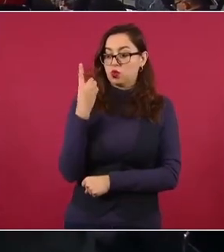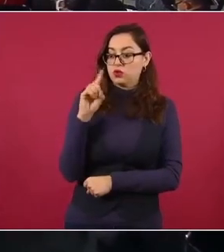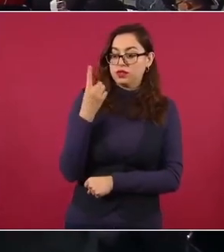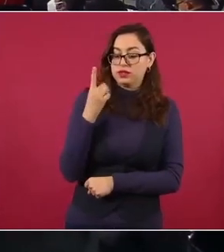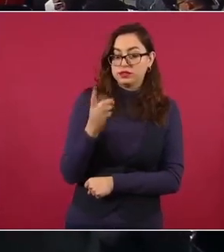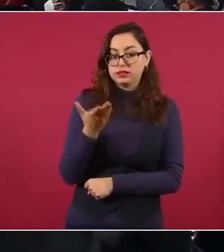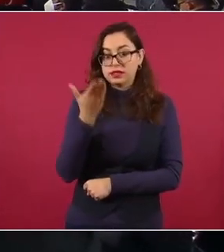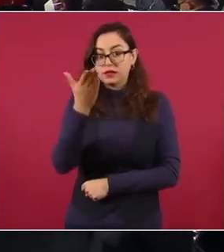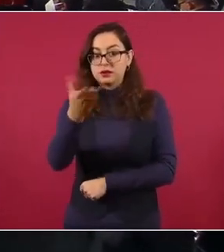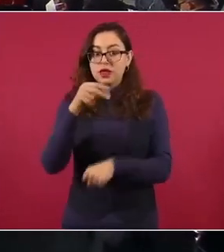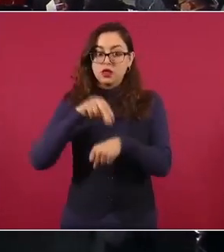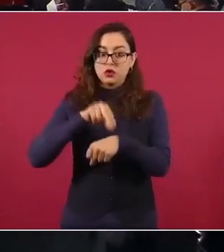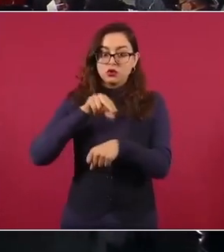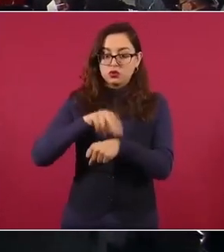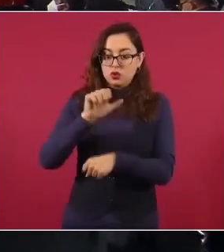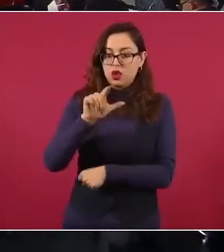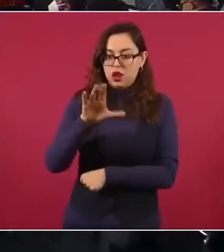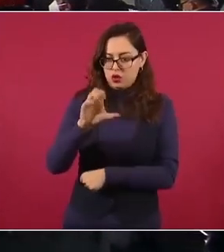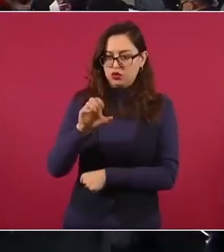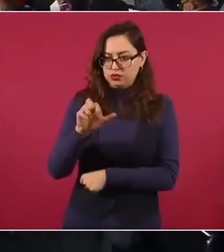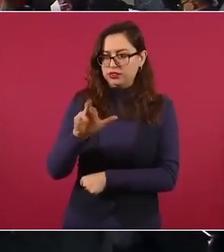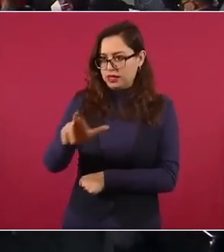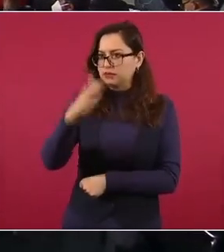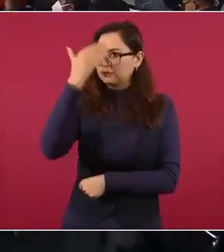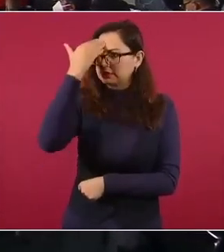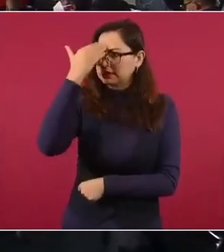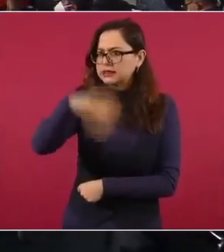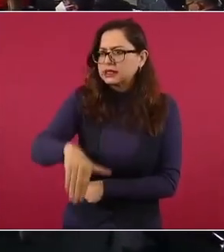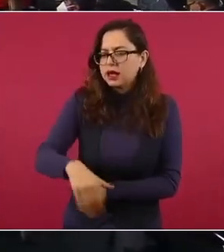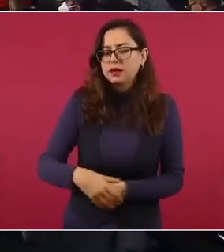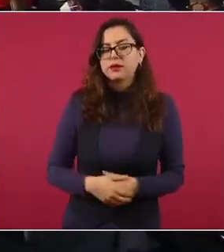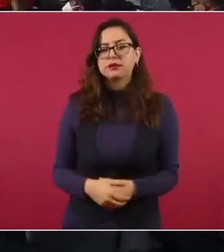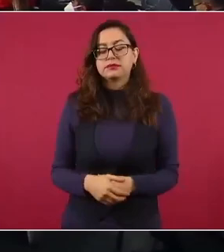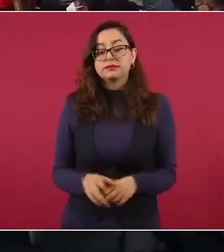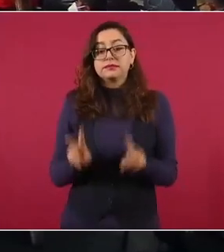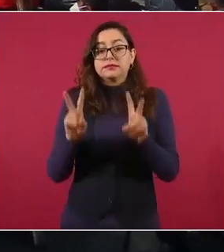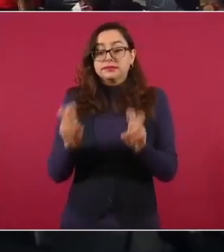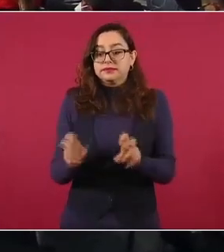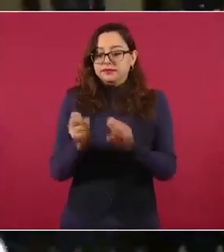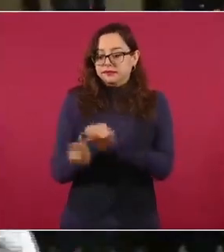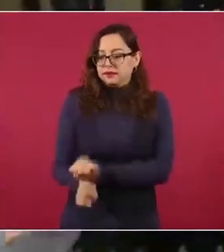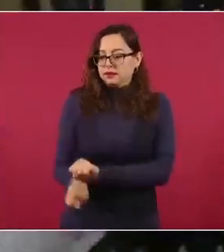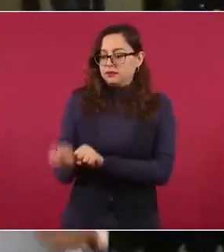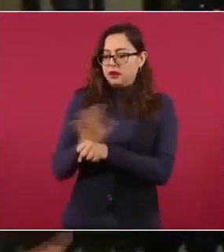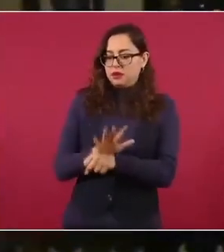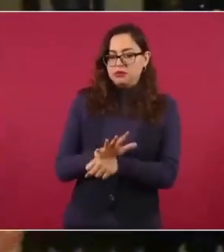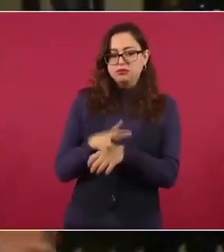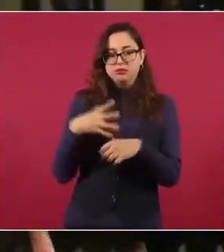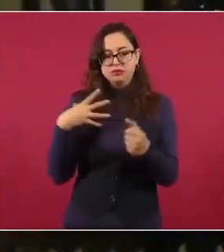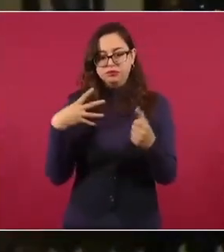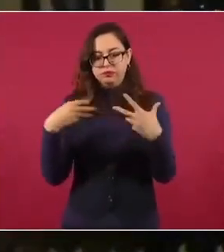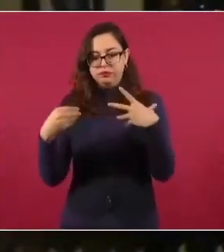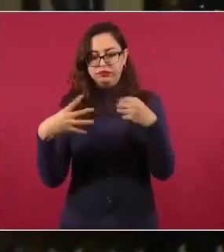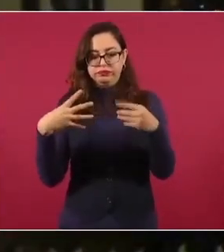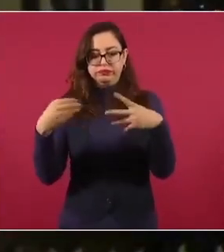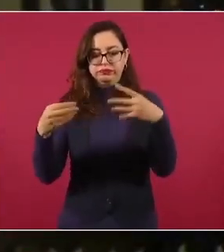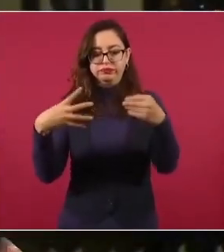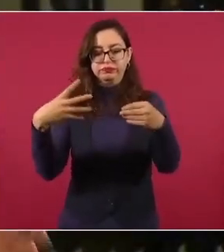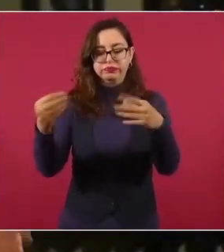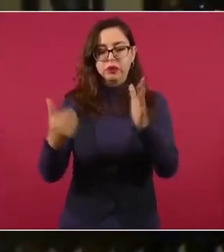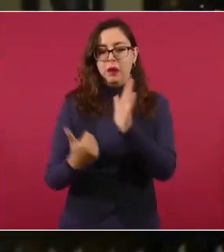tendencia decreciente, ya había acabado este contagio masivo que se dio previo a la vacunación.